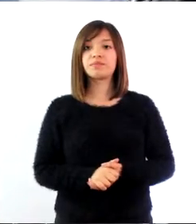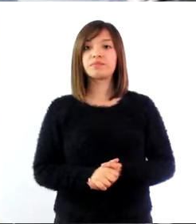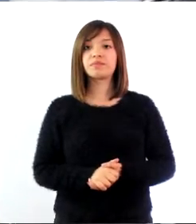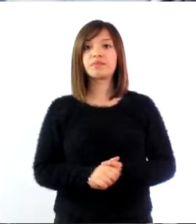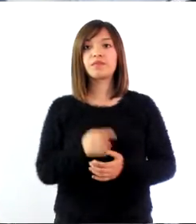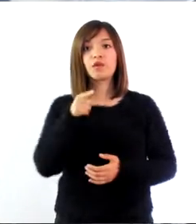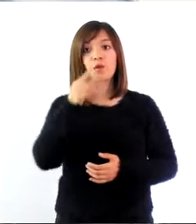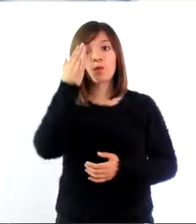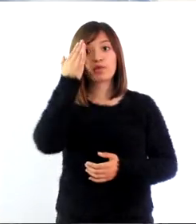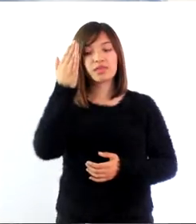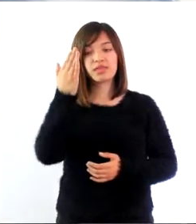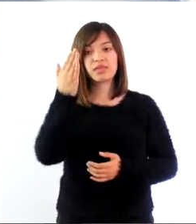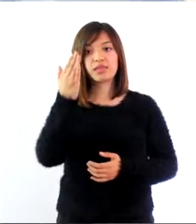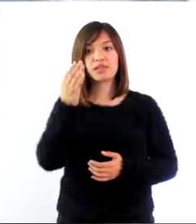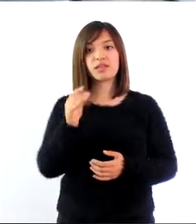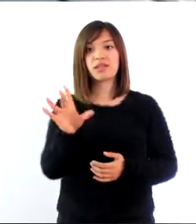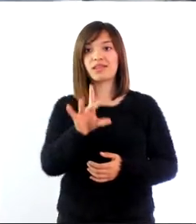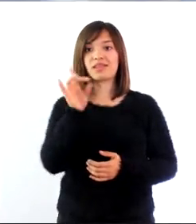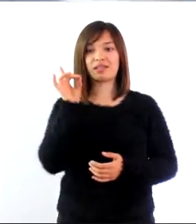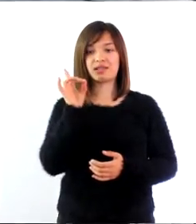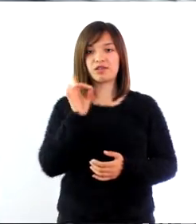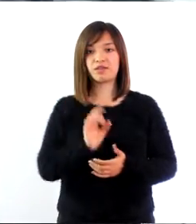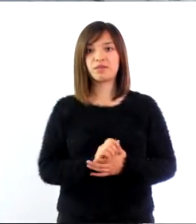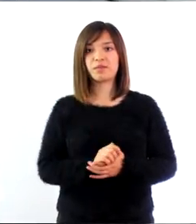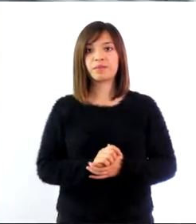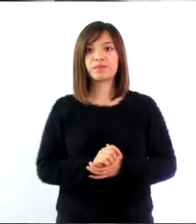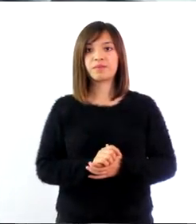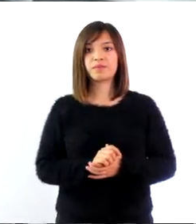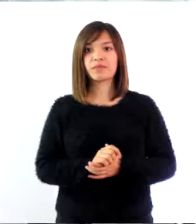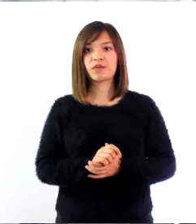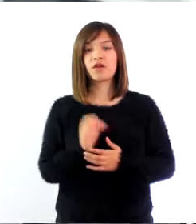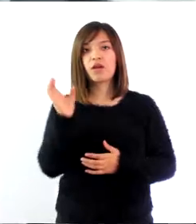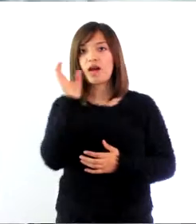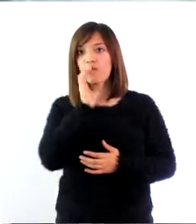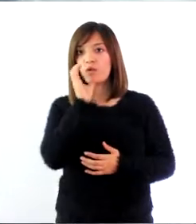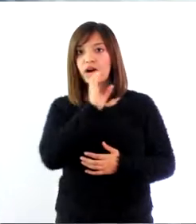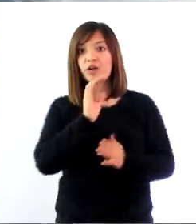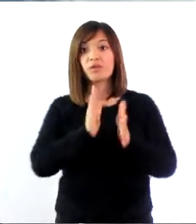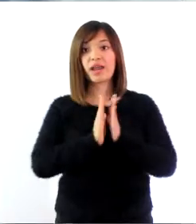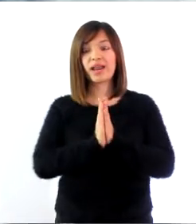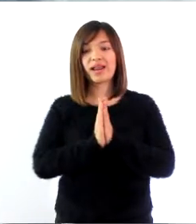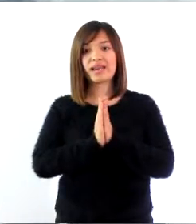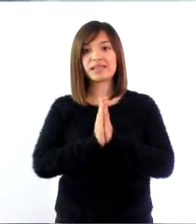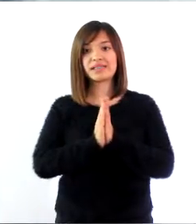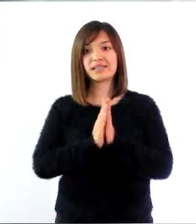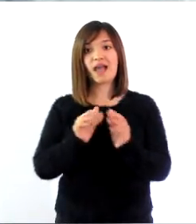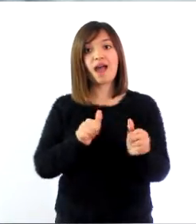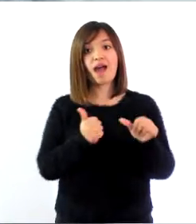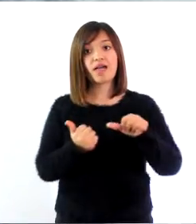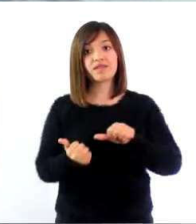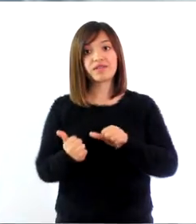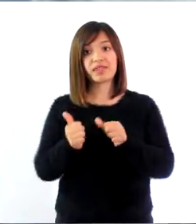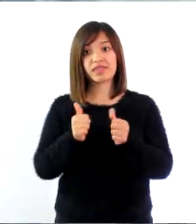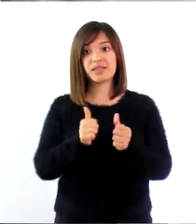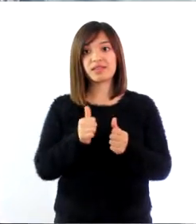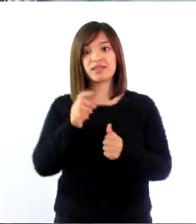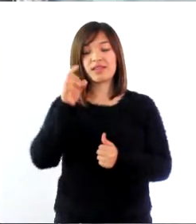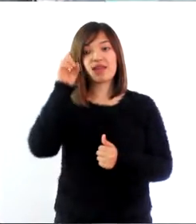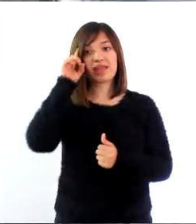Un día, tomó una decisión. Fue a buscar una iglesia adventista para saber más sobre esas verdades.